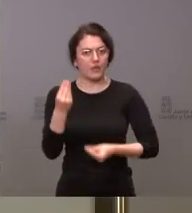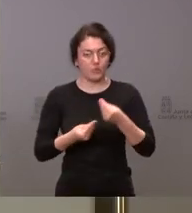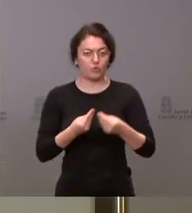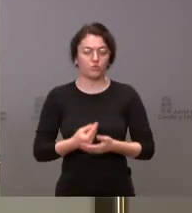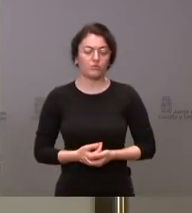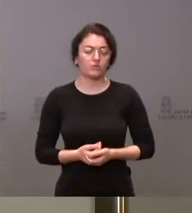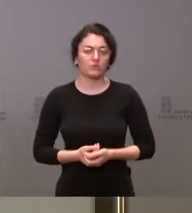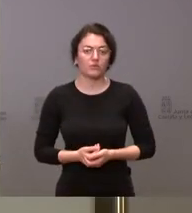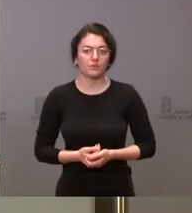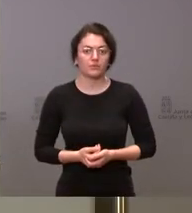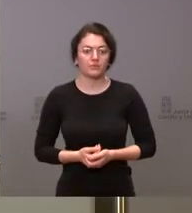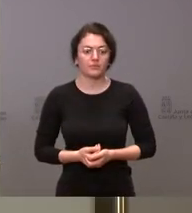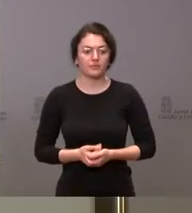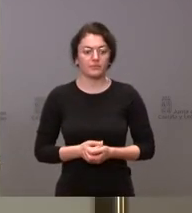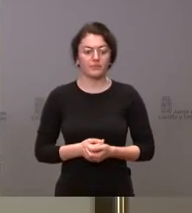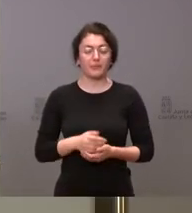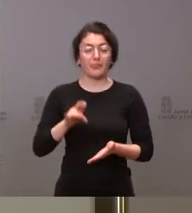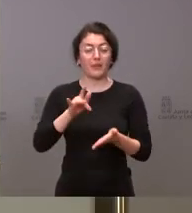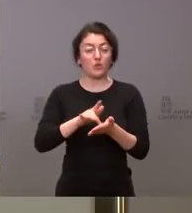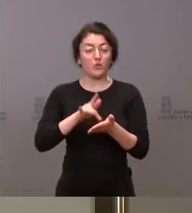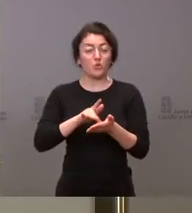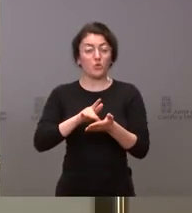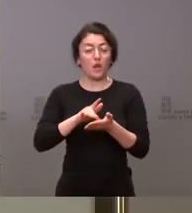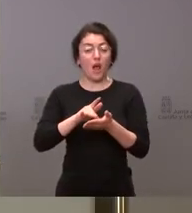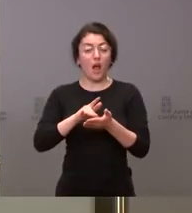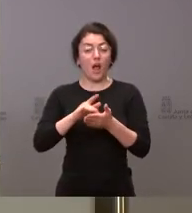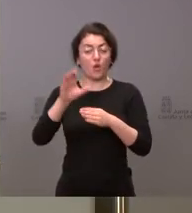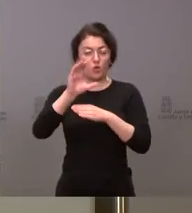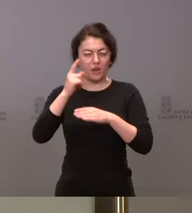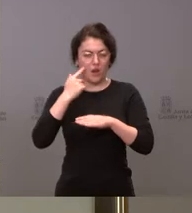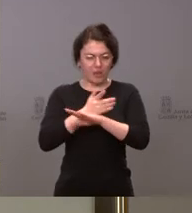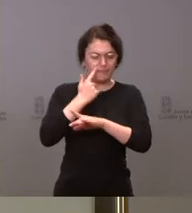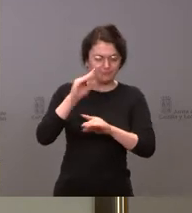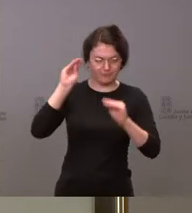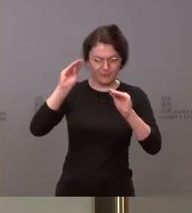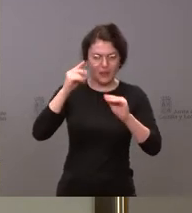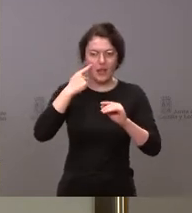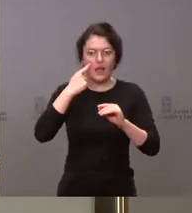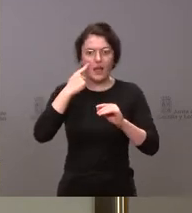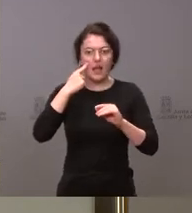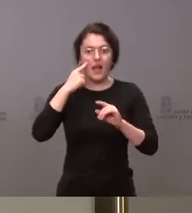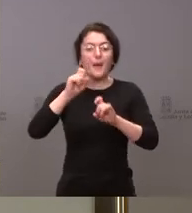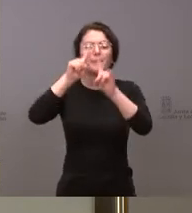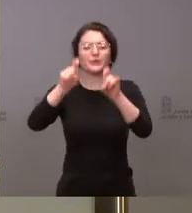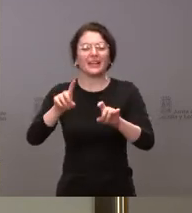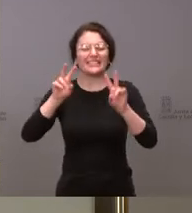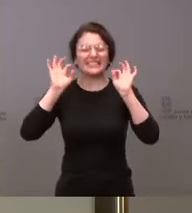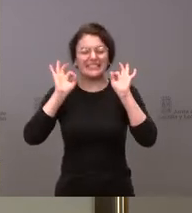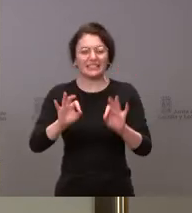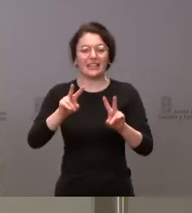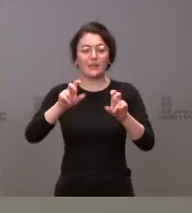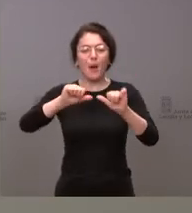Gracias. Antes de que intervenga el consejero, le preguntaba exactamente por el modelo educativo en la educación infantil, el modelo.